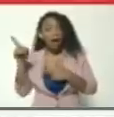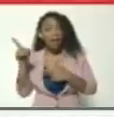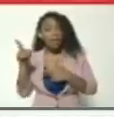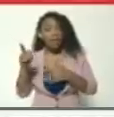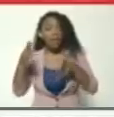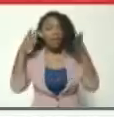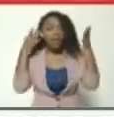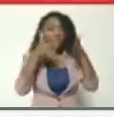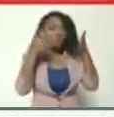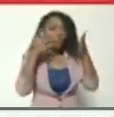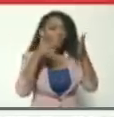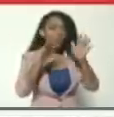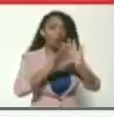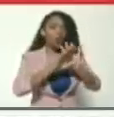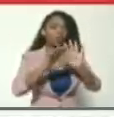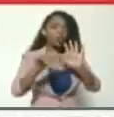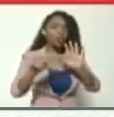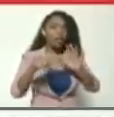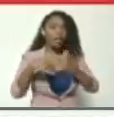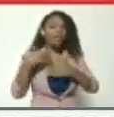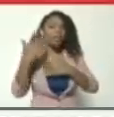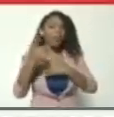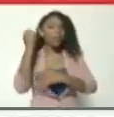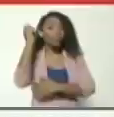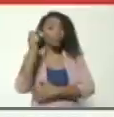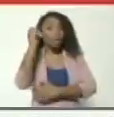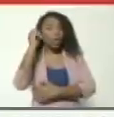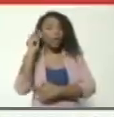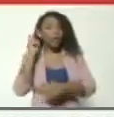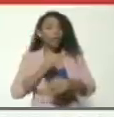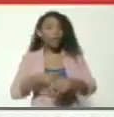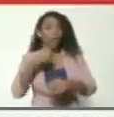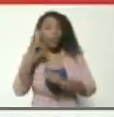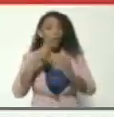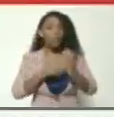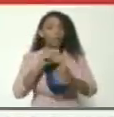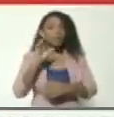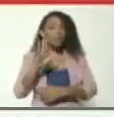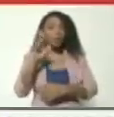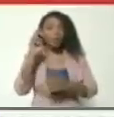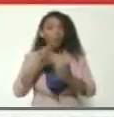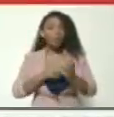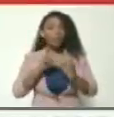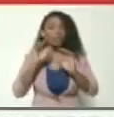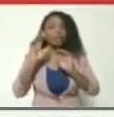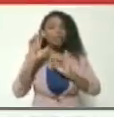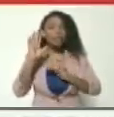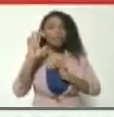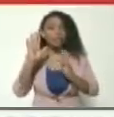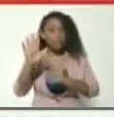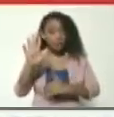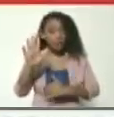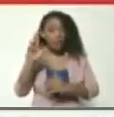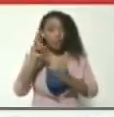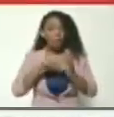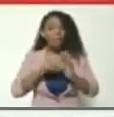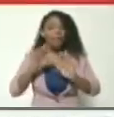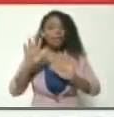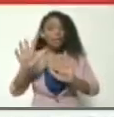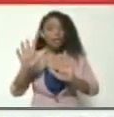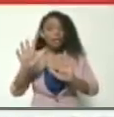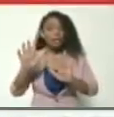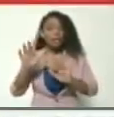constituyente, luego fue diputado en el periodo 2000-2005, 2005-2010. Hoy está en uno de los